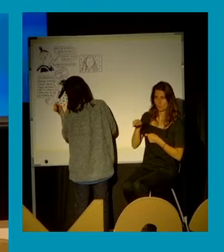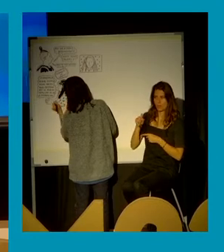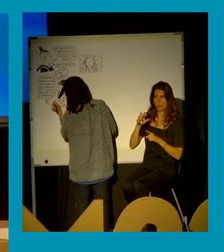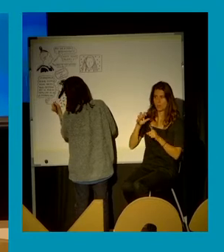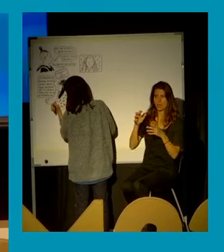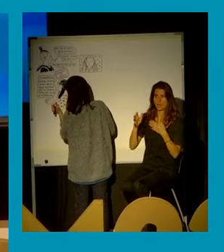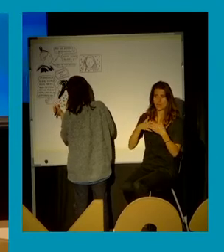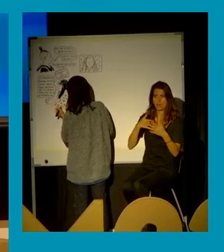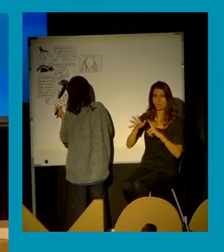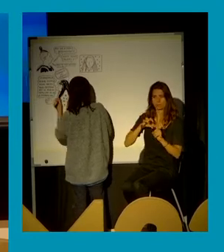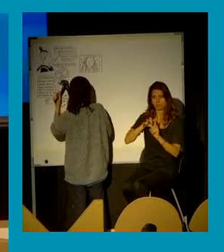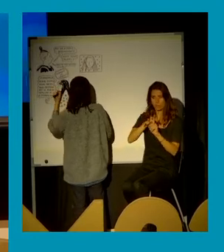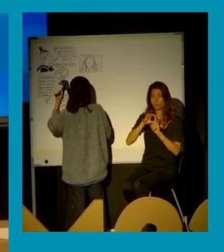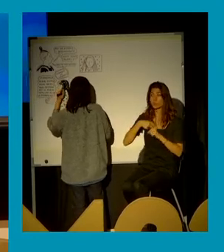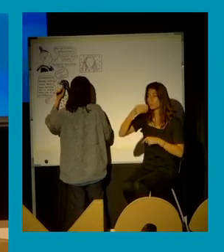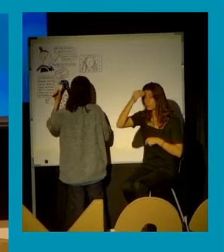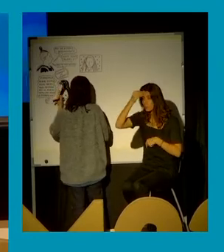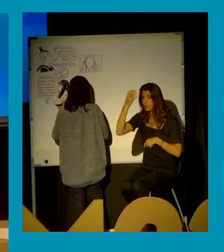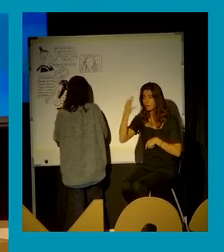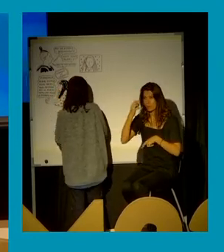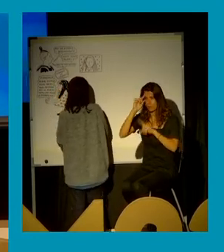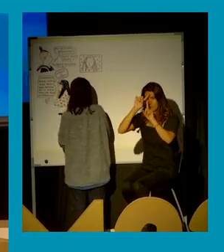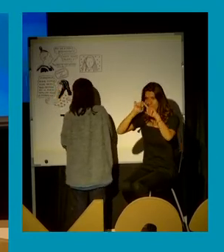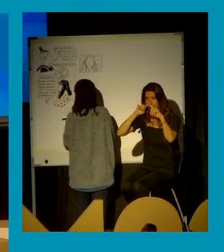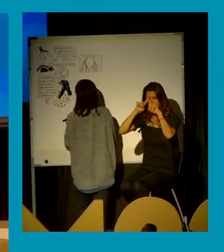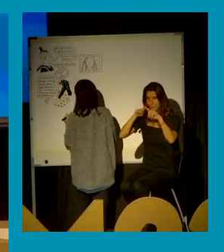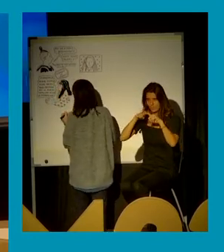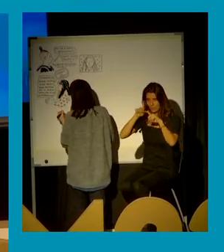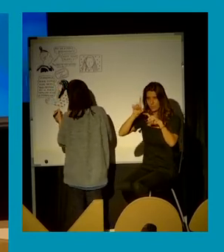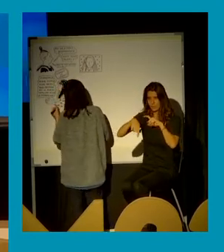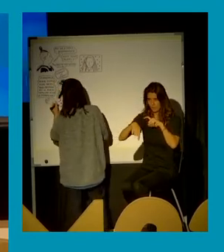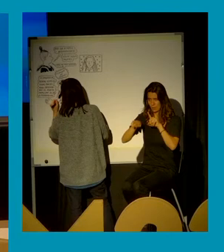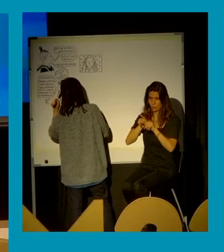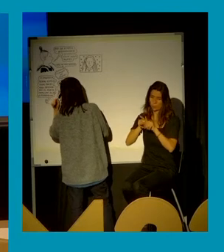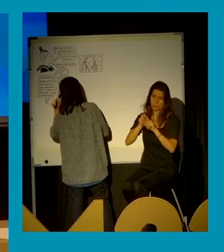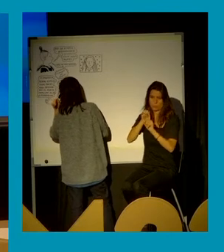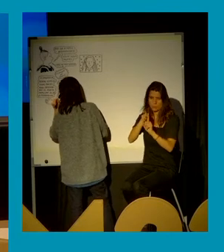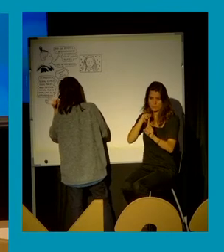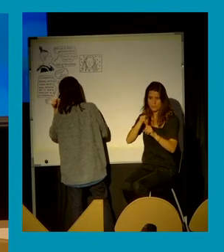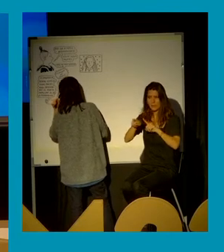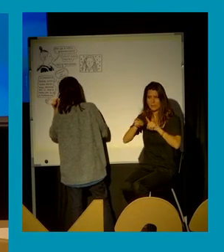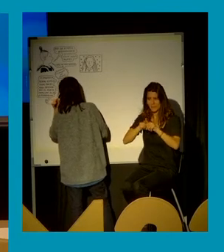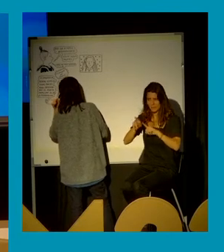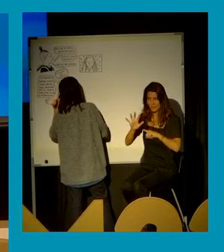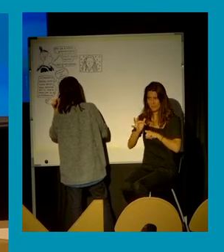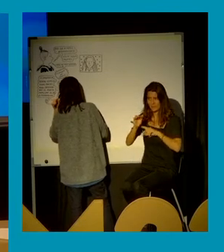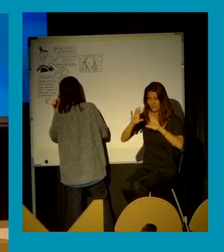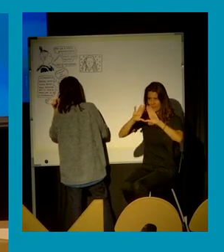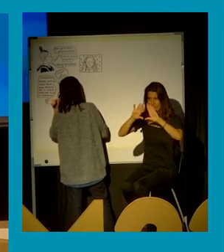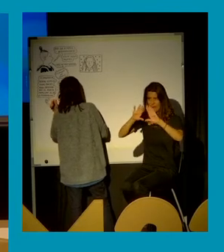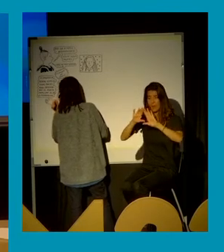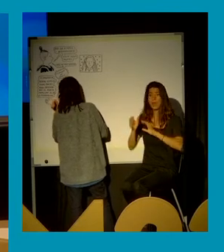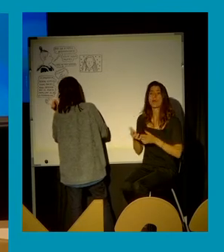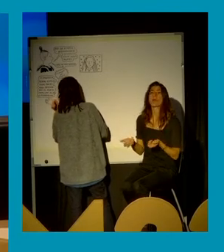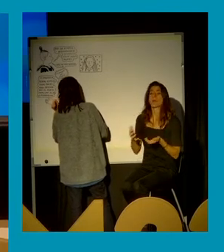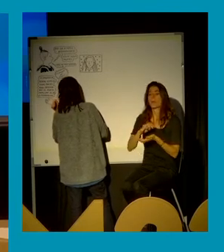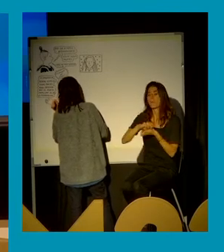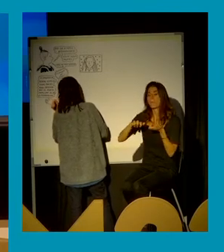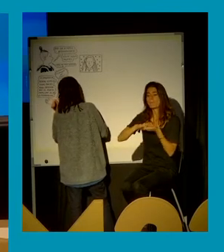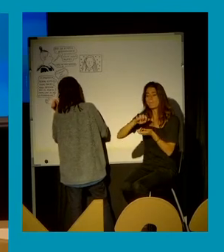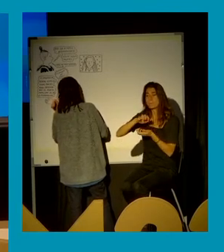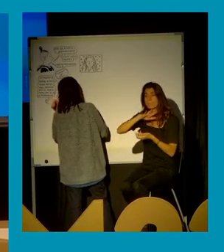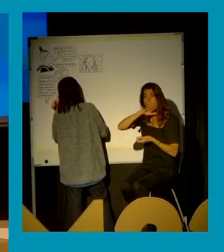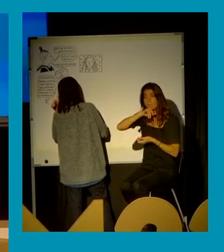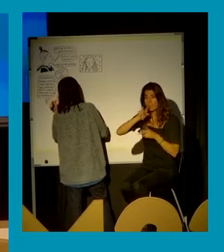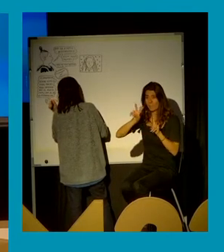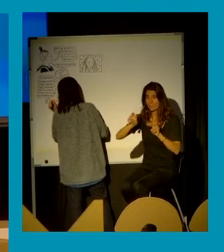hacer la reflexión, cuando decimos en esta perspectiva crítica feminista, que en realidad las violencias con ese gran abuso